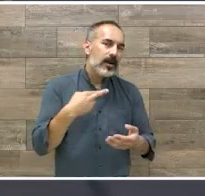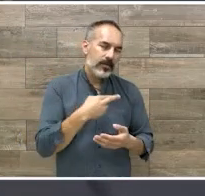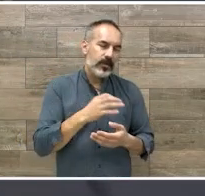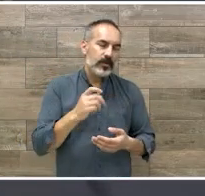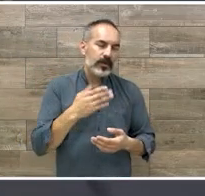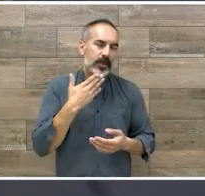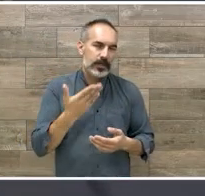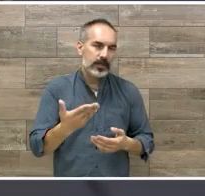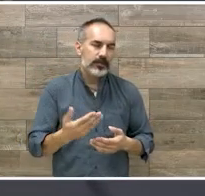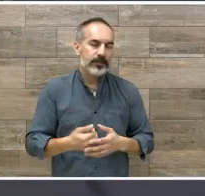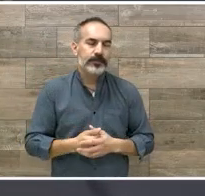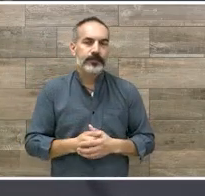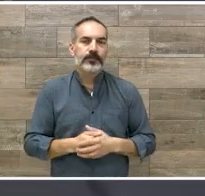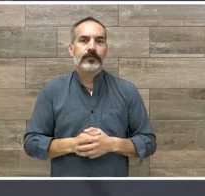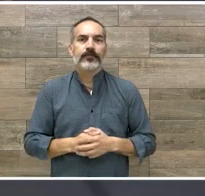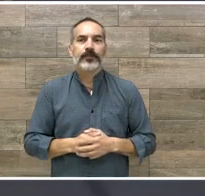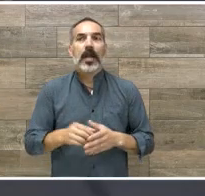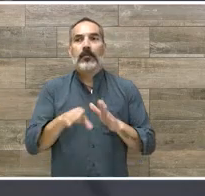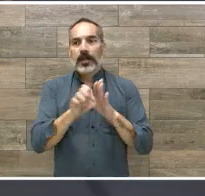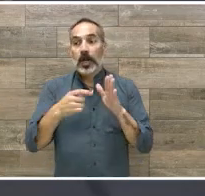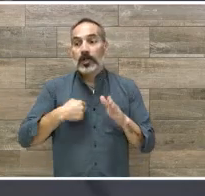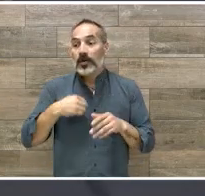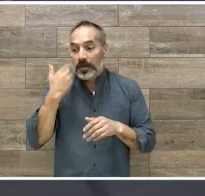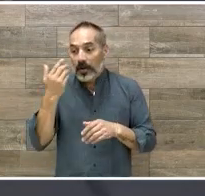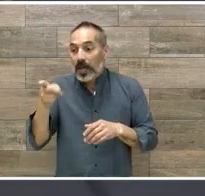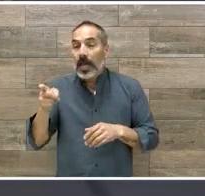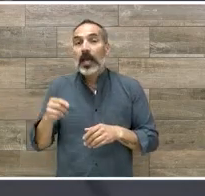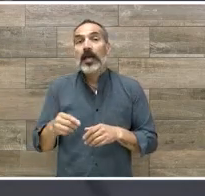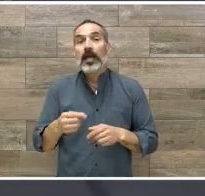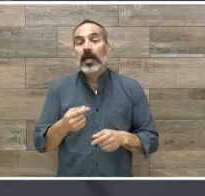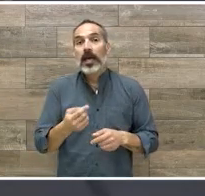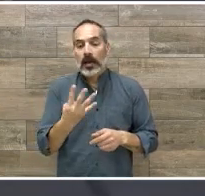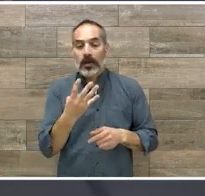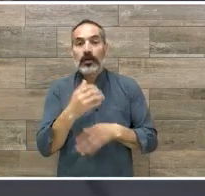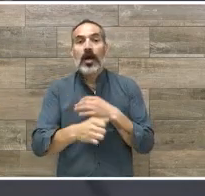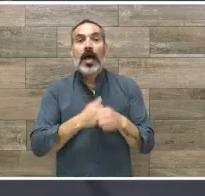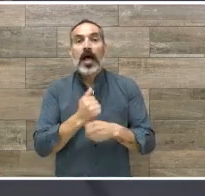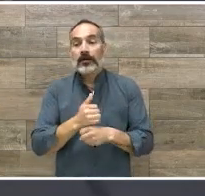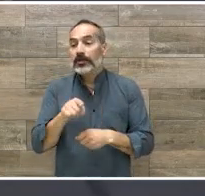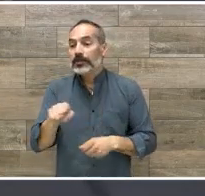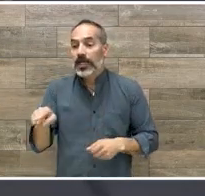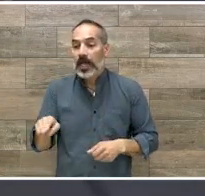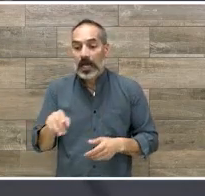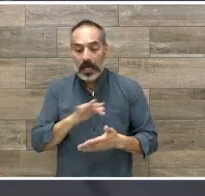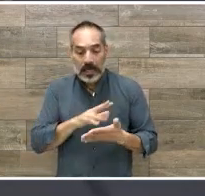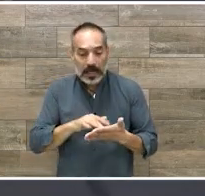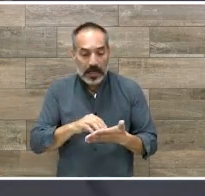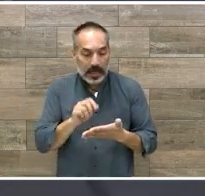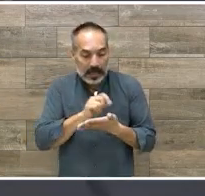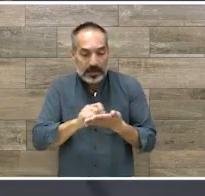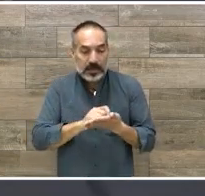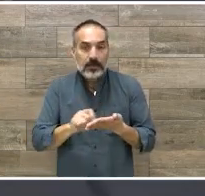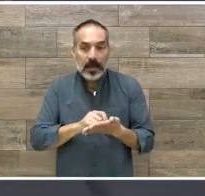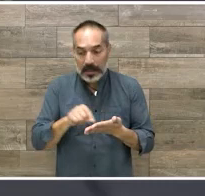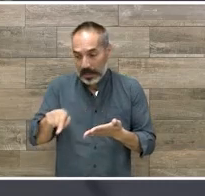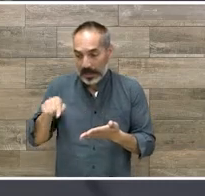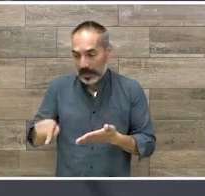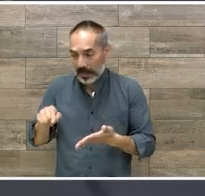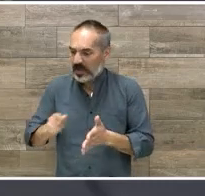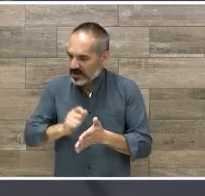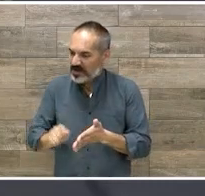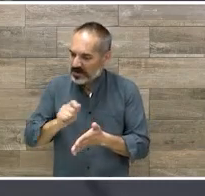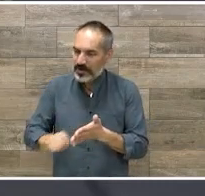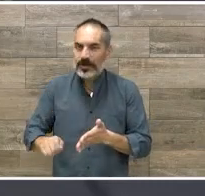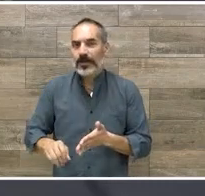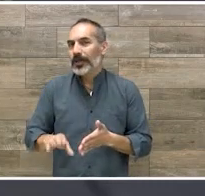como quiero que mi hijo aprenda a leer y escribir a los cuatro años estoy sacrificando otras funciones que naturalmente se